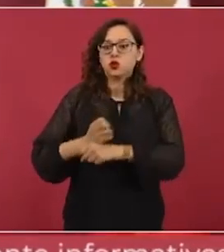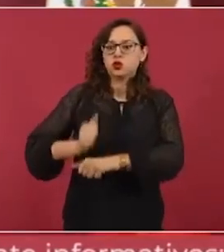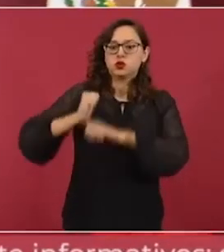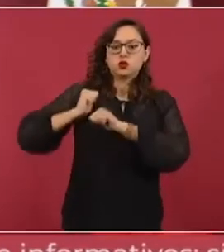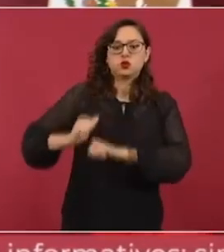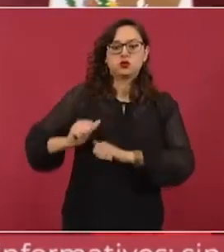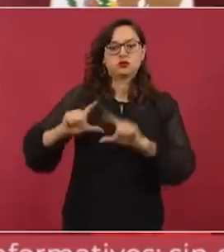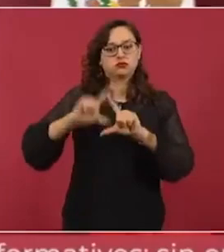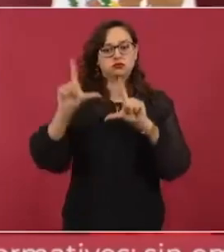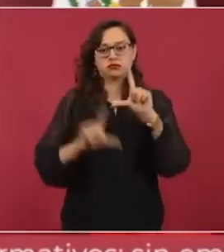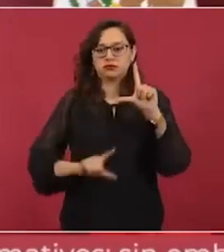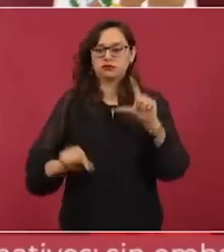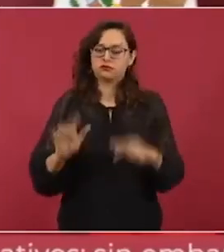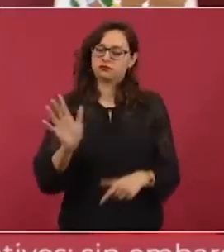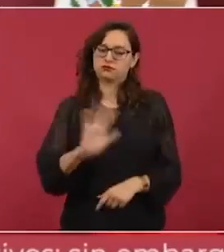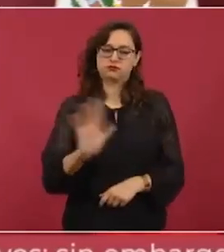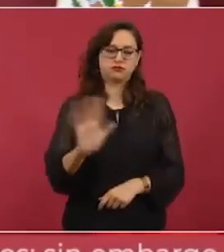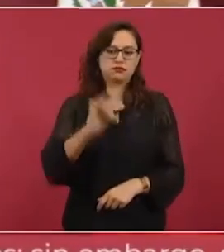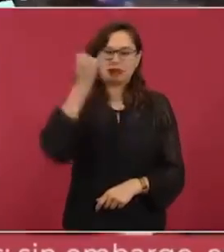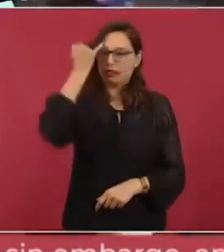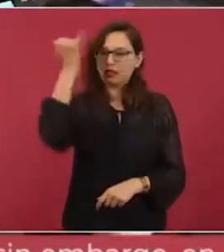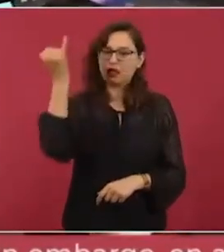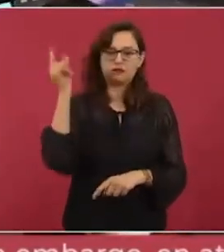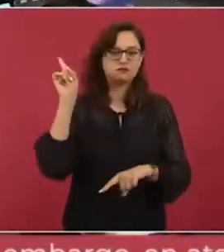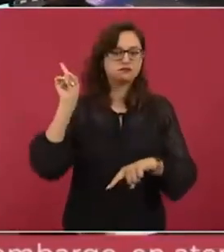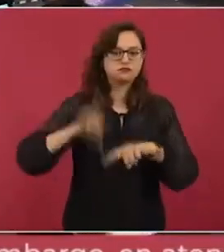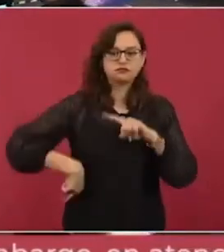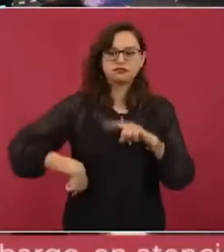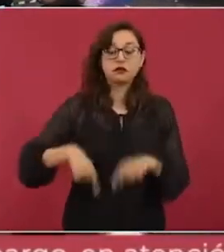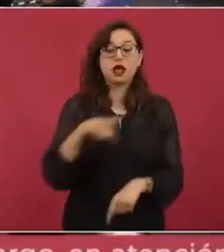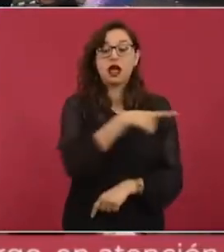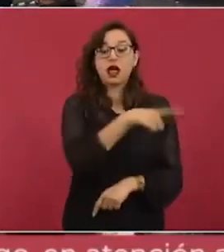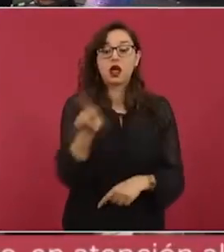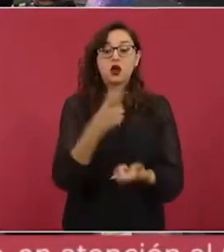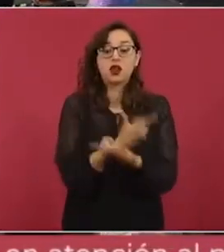¿Saben para qué utilizaban la libertad de expresión?